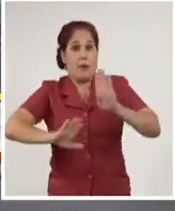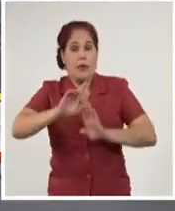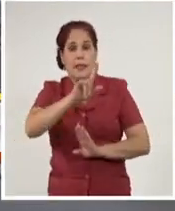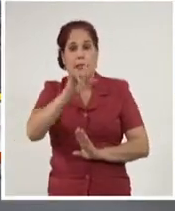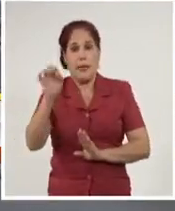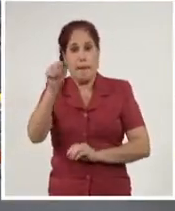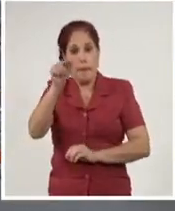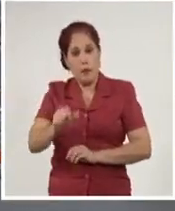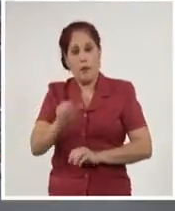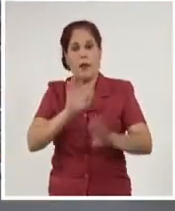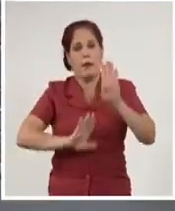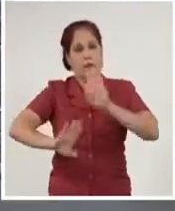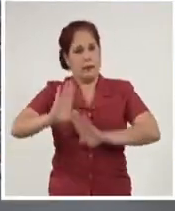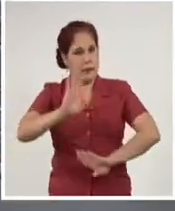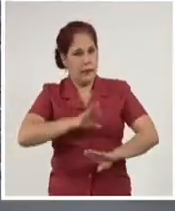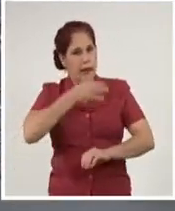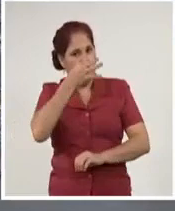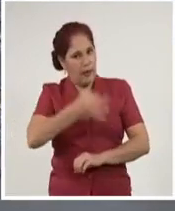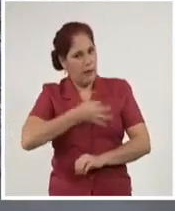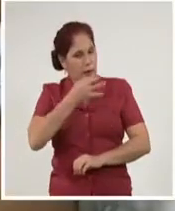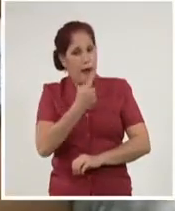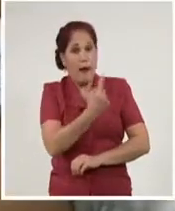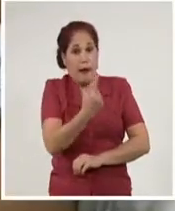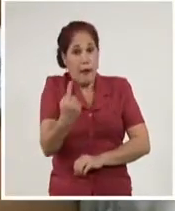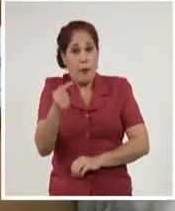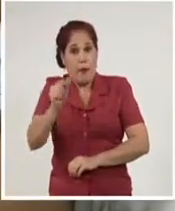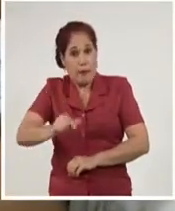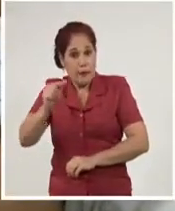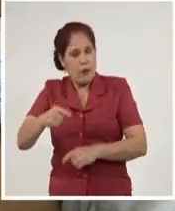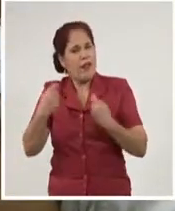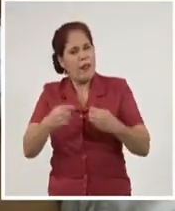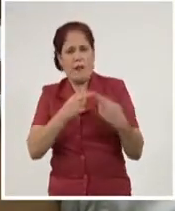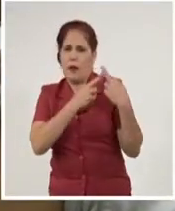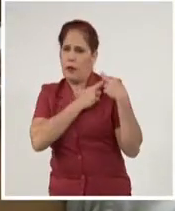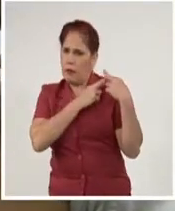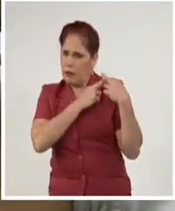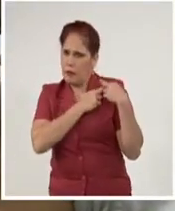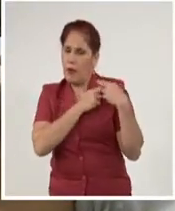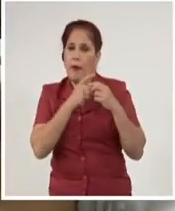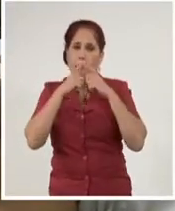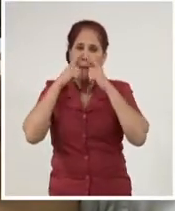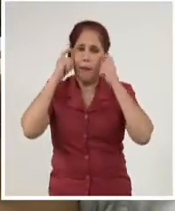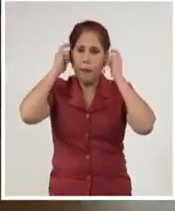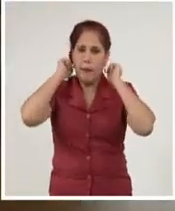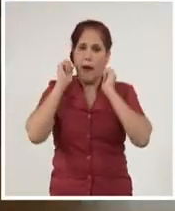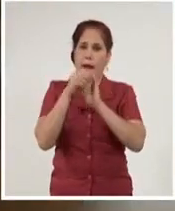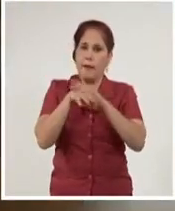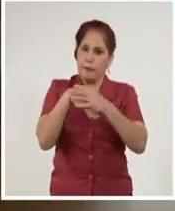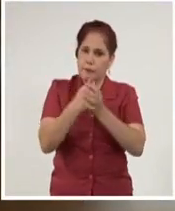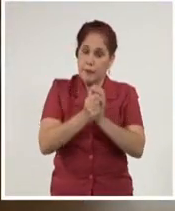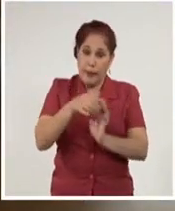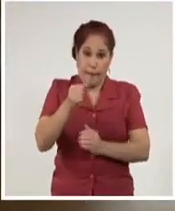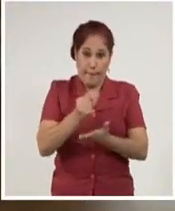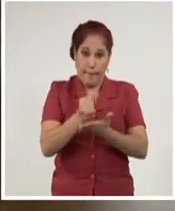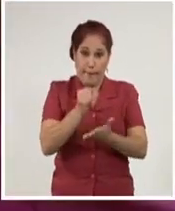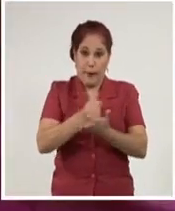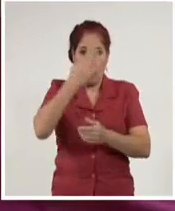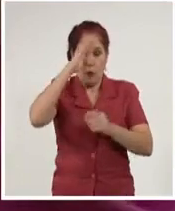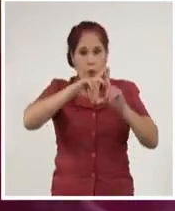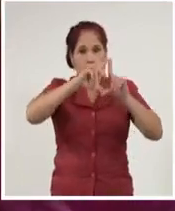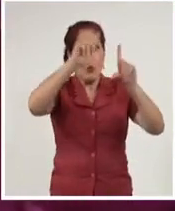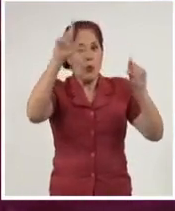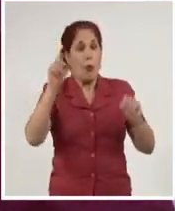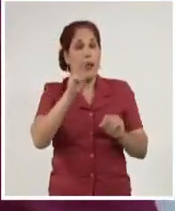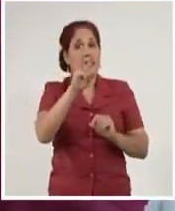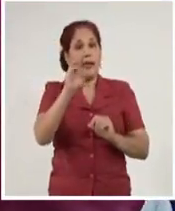habitantes y recalcó que la actitud de cada ciudadano es otra vacuna para nuestro cuidado. Este miércoles, Cuba elevó